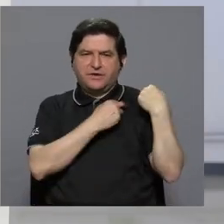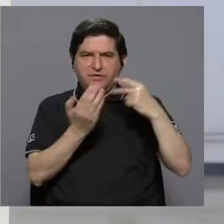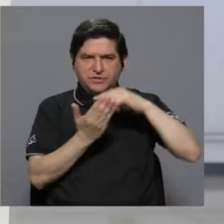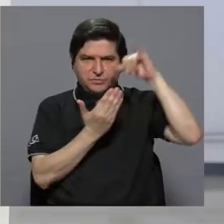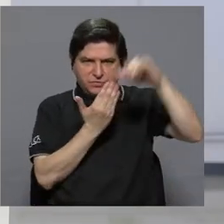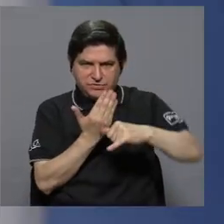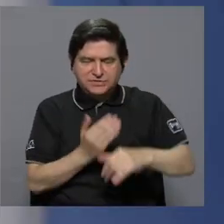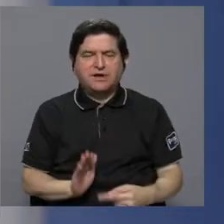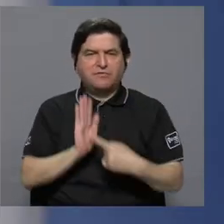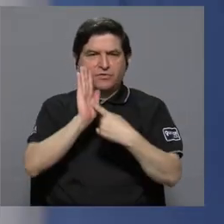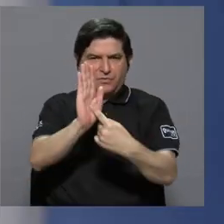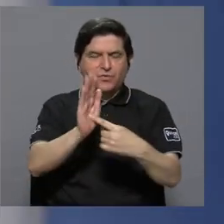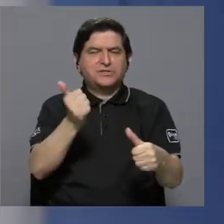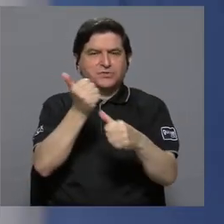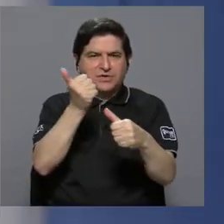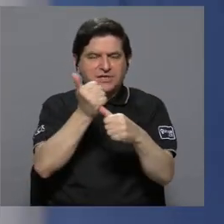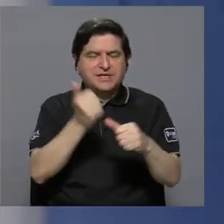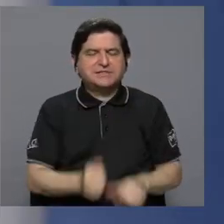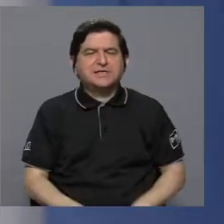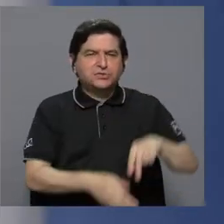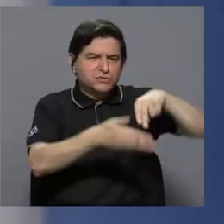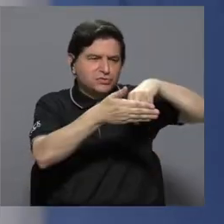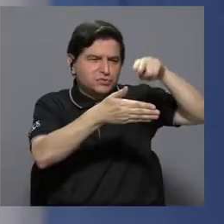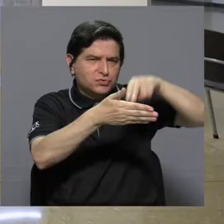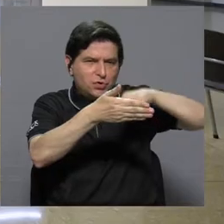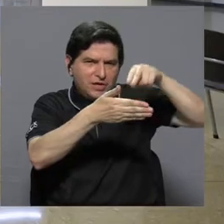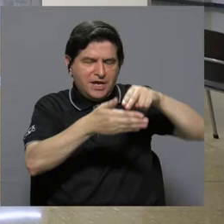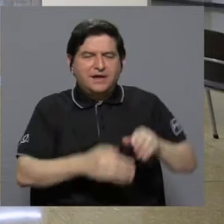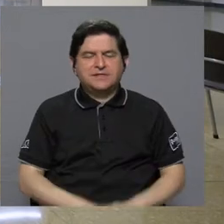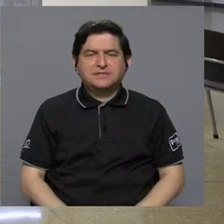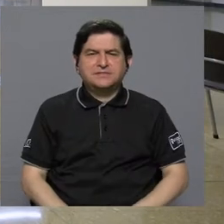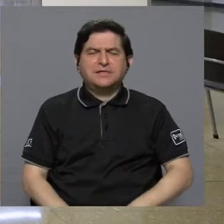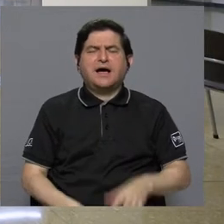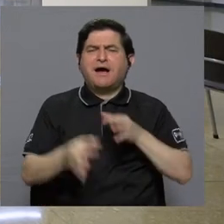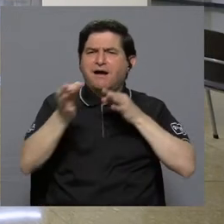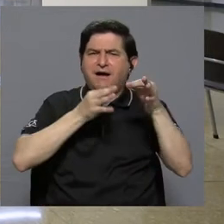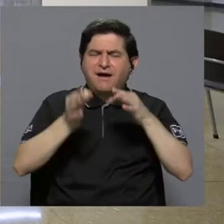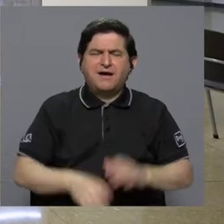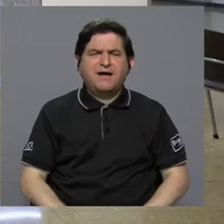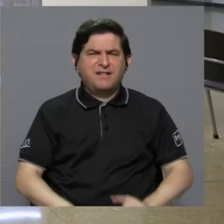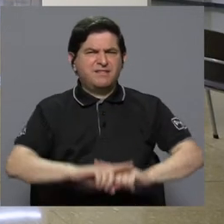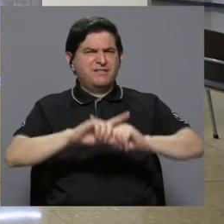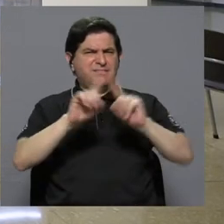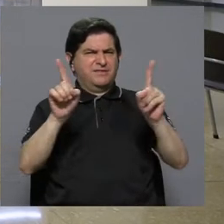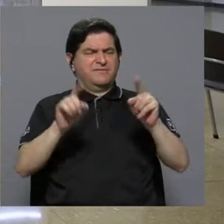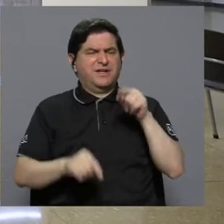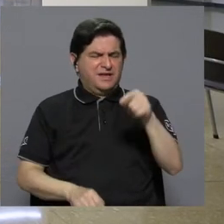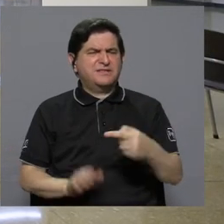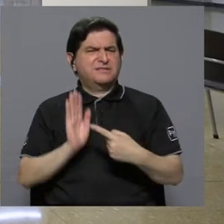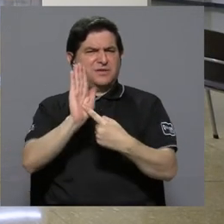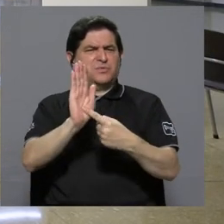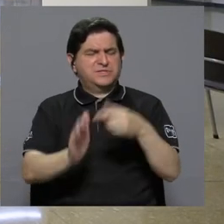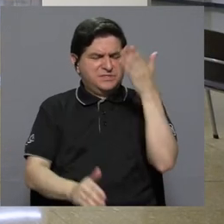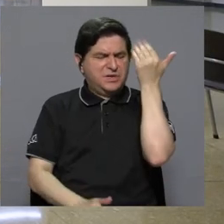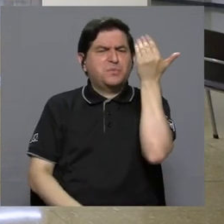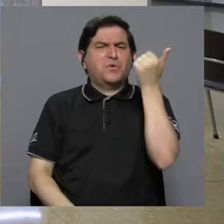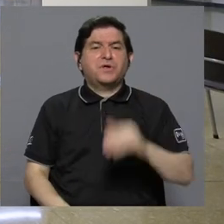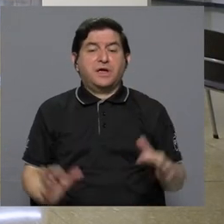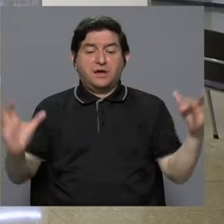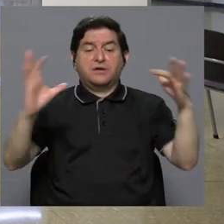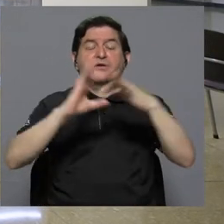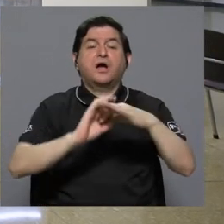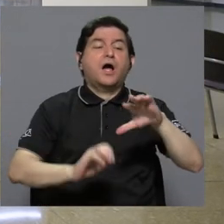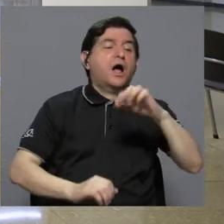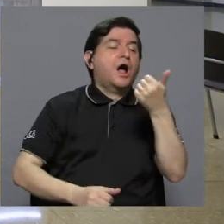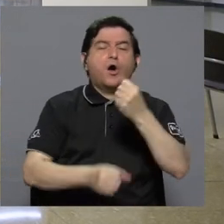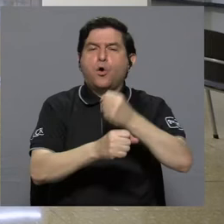Exposiciones y Asesorías Plásticas Curatoriales, explicó qué diferencia a esta exposición en relación